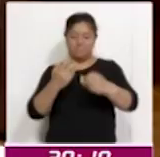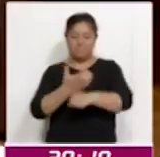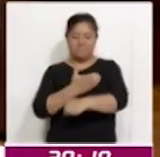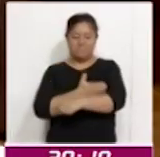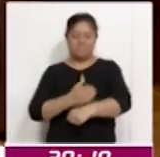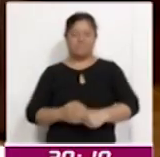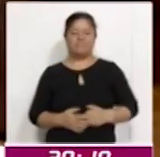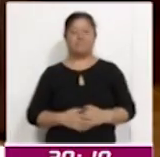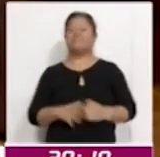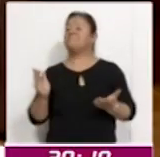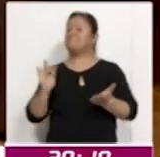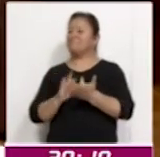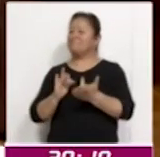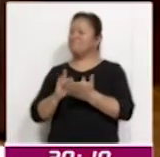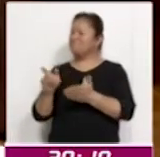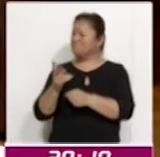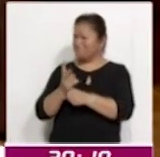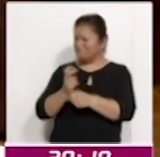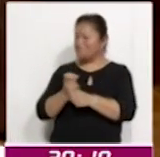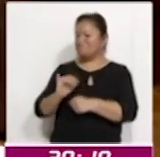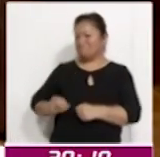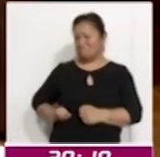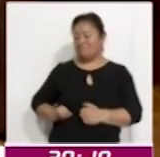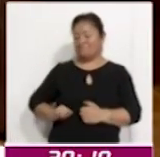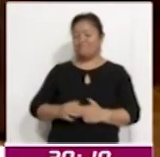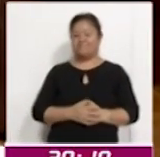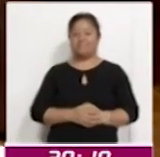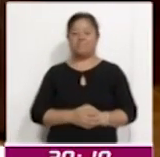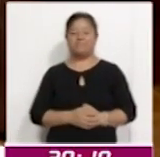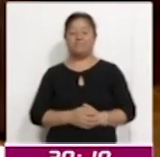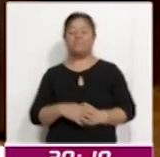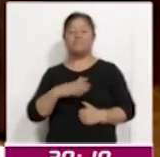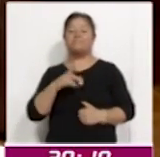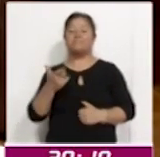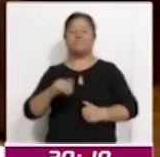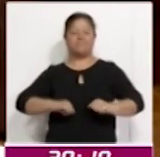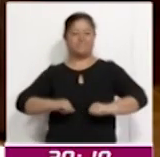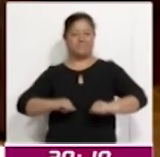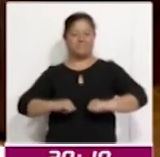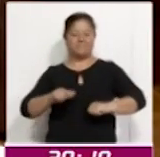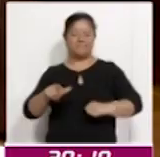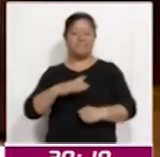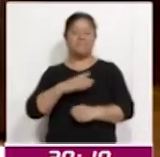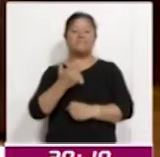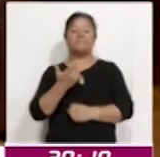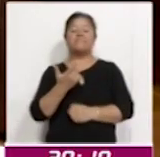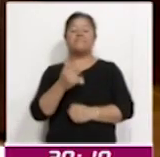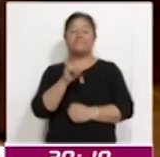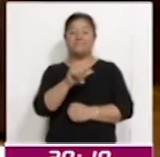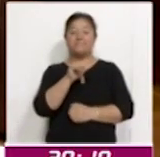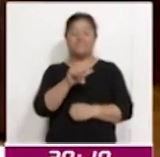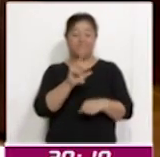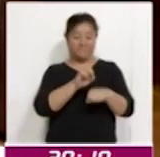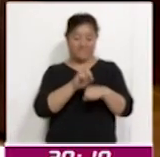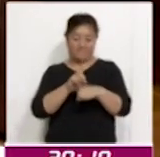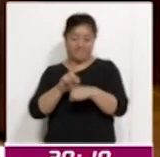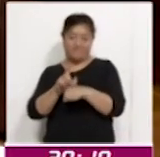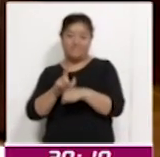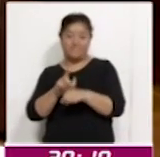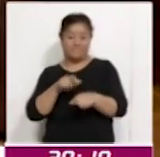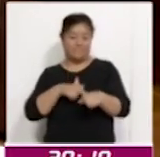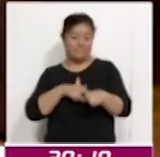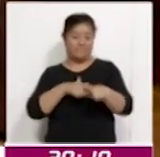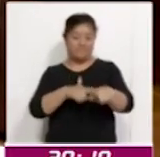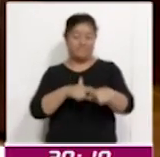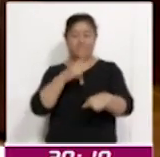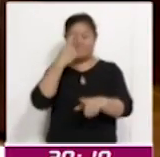acompañarnos. Y nos viene a hacer una invitación bastante interesante como parte de las actividades de los 16 días de activismo contra la